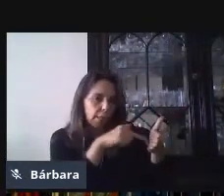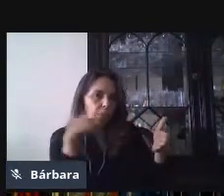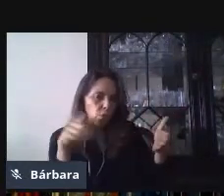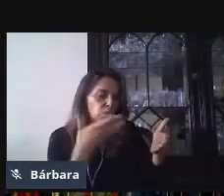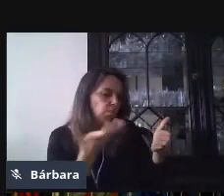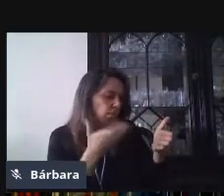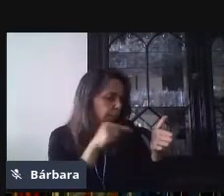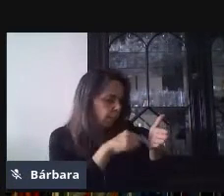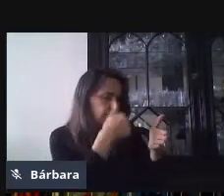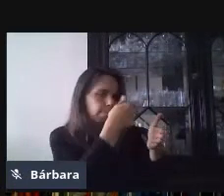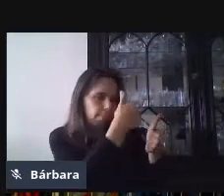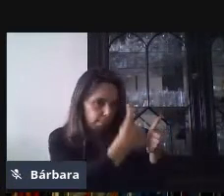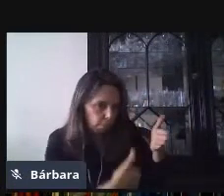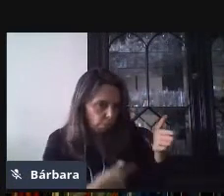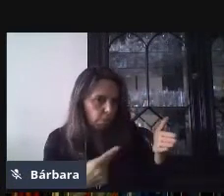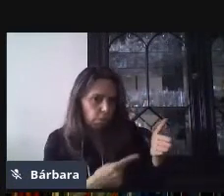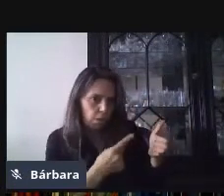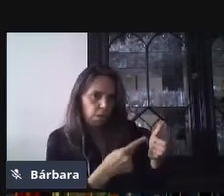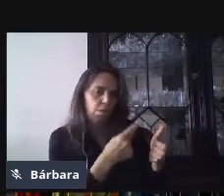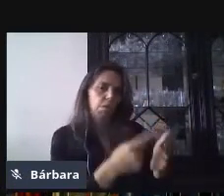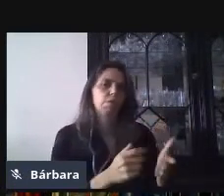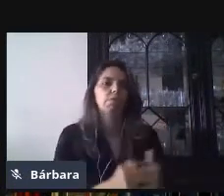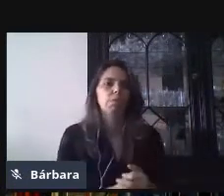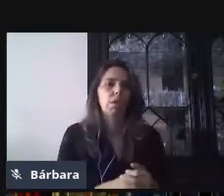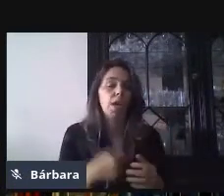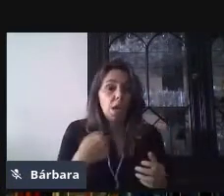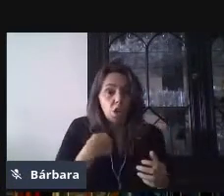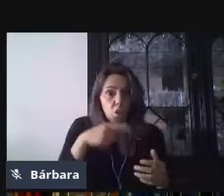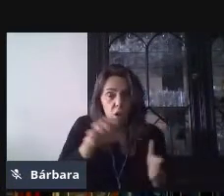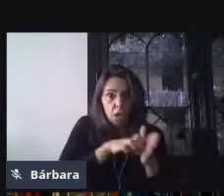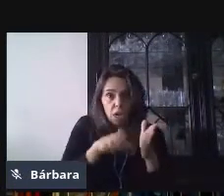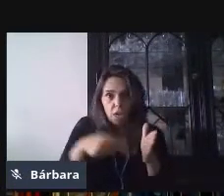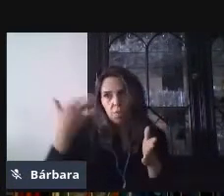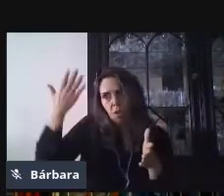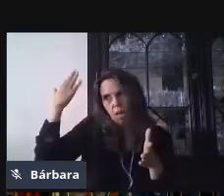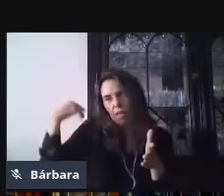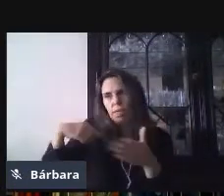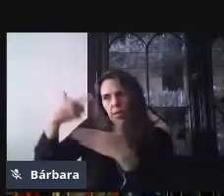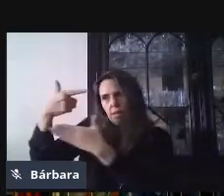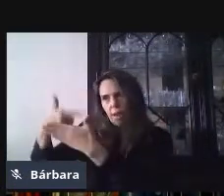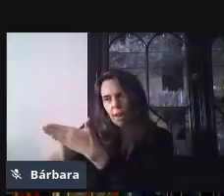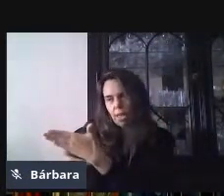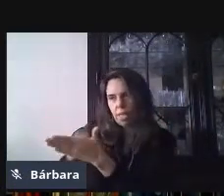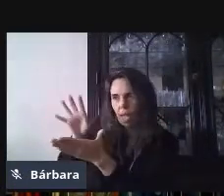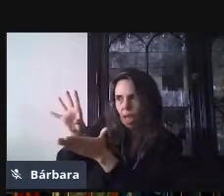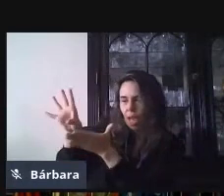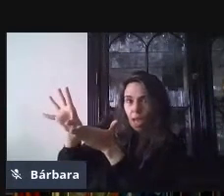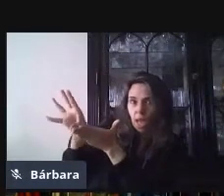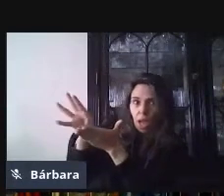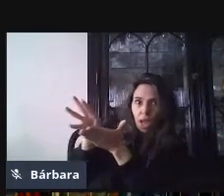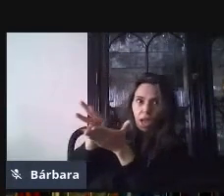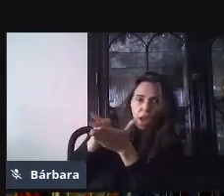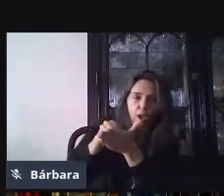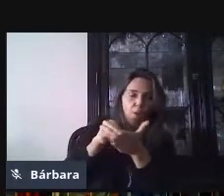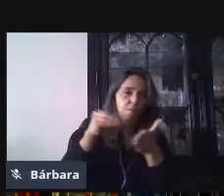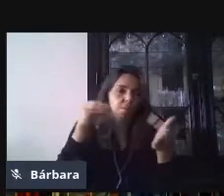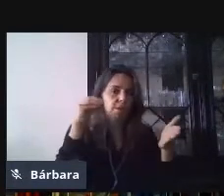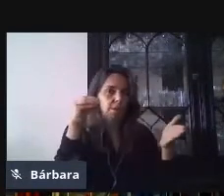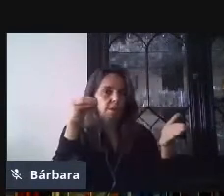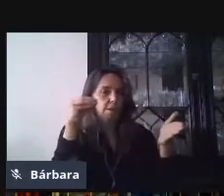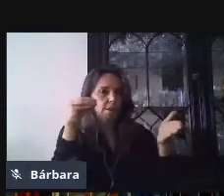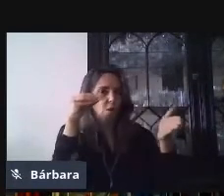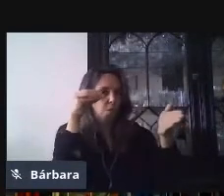contenido. En este caso, ya lo tengo preparado. Lo voy a copiar. Me voy al